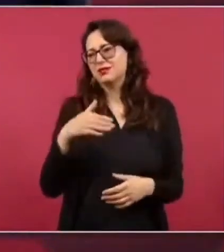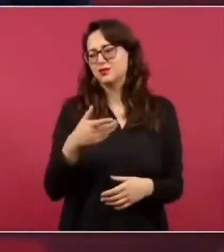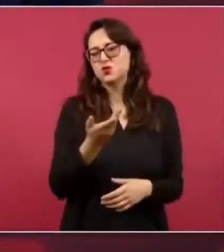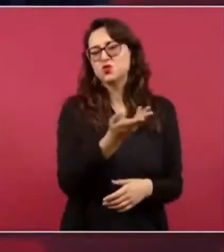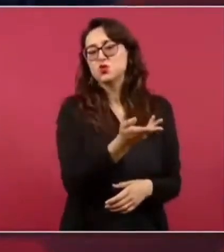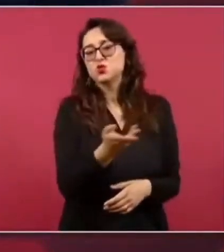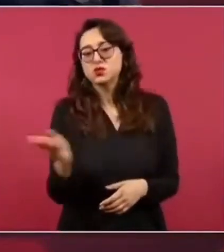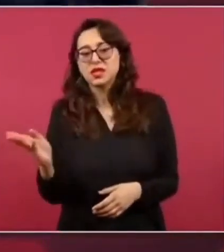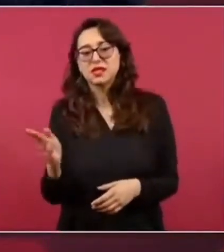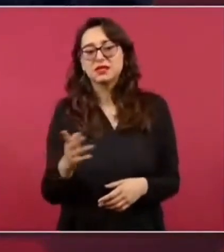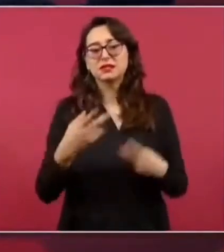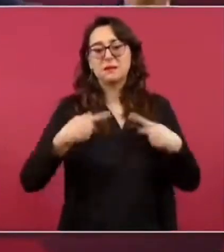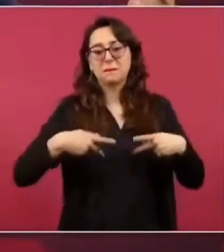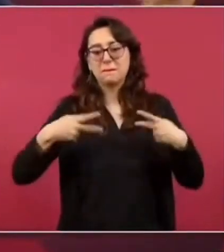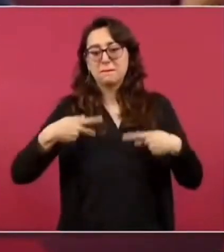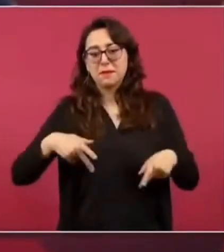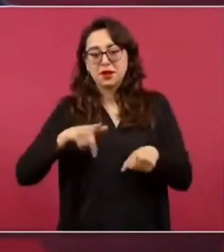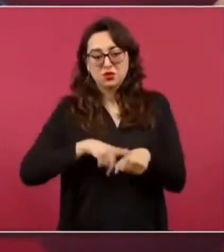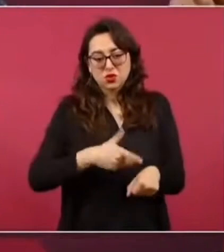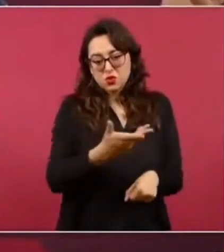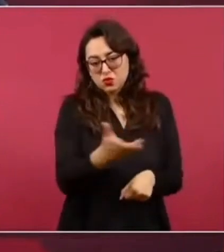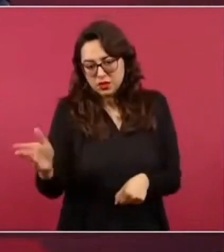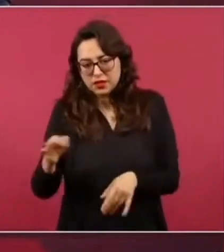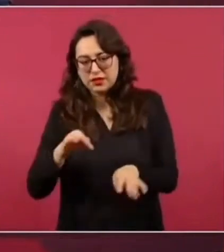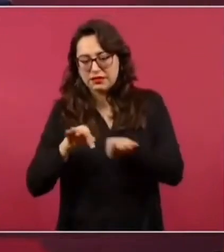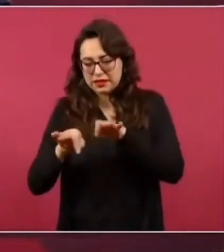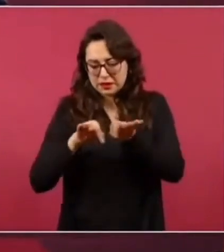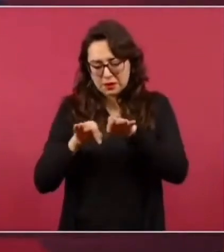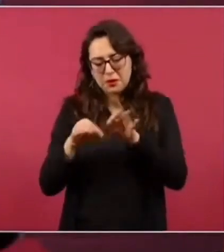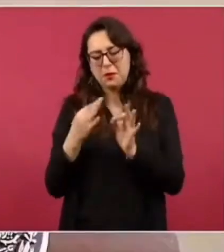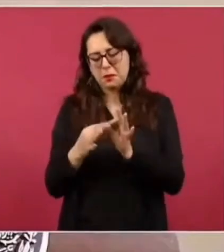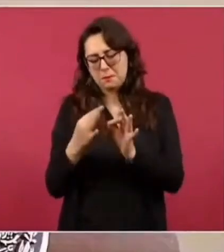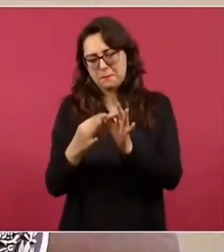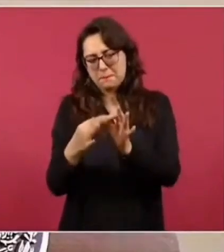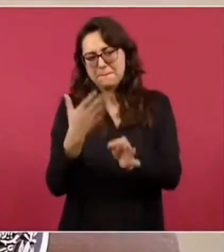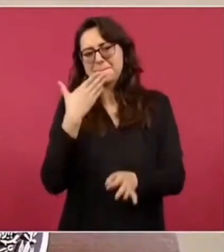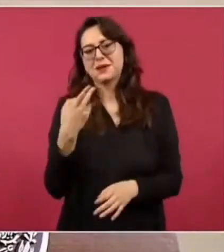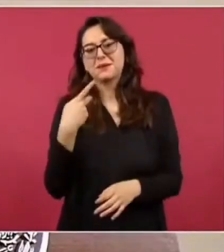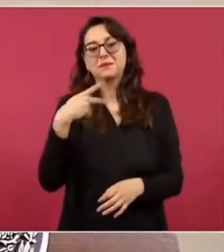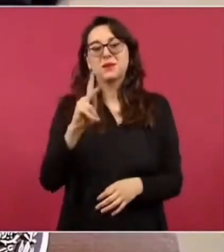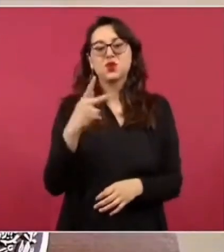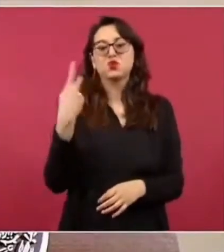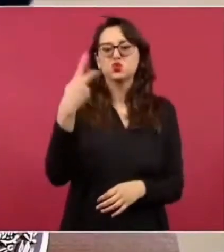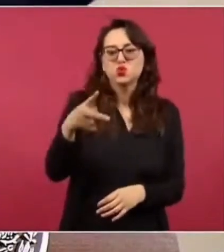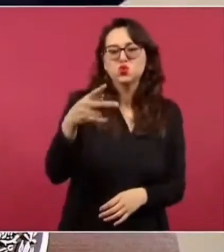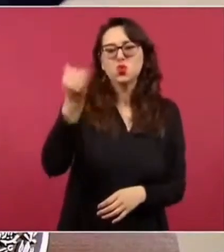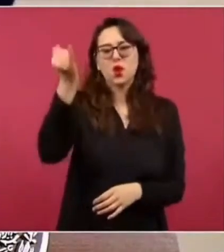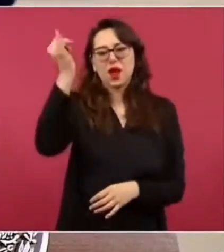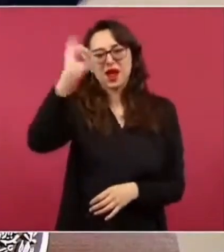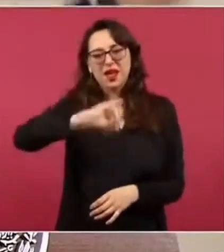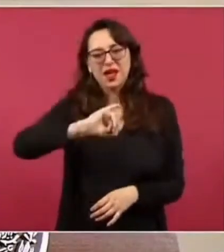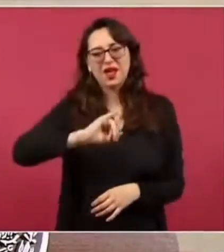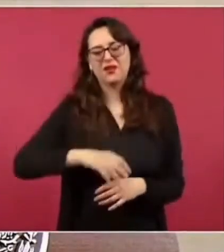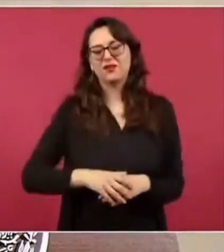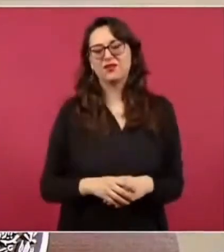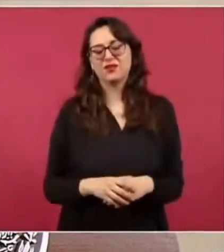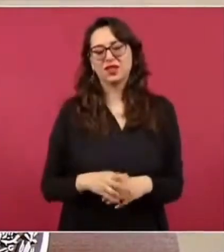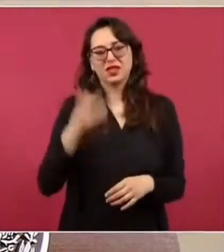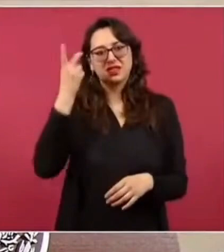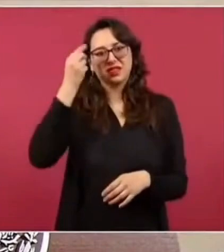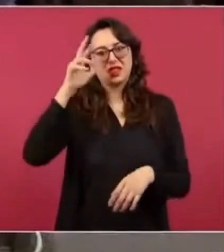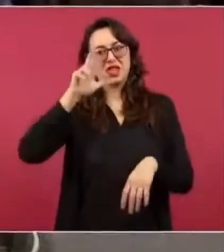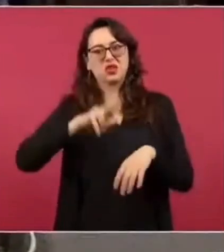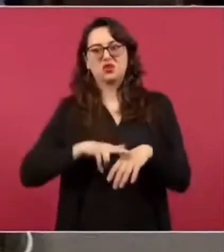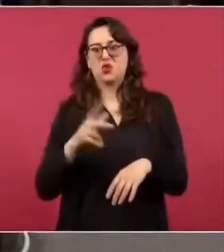no no no no me refiero a los dueños de los medios y a los más afamados